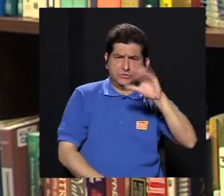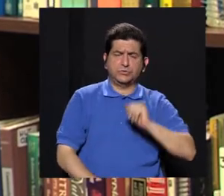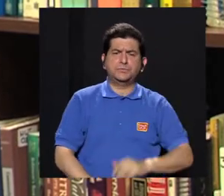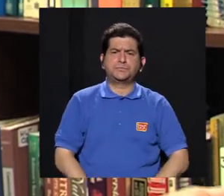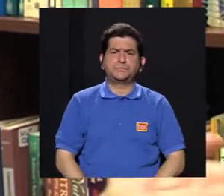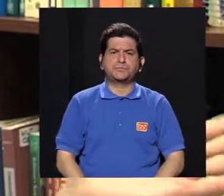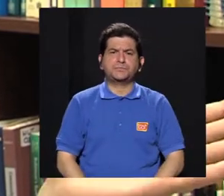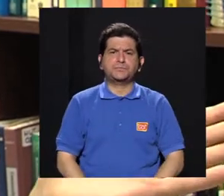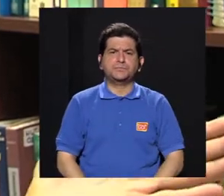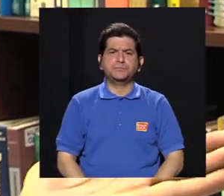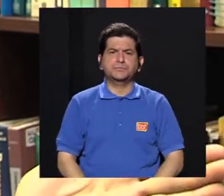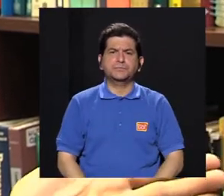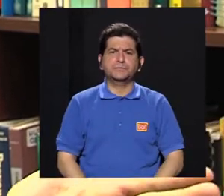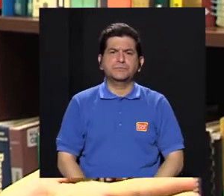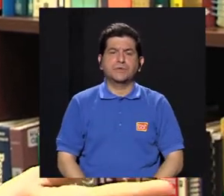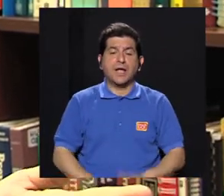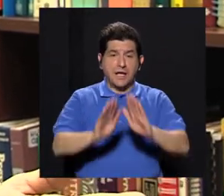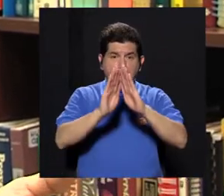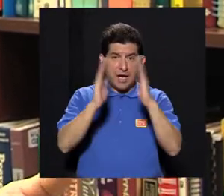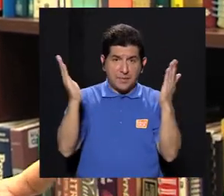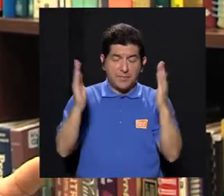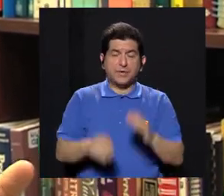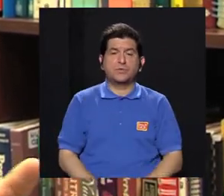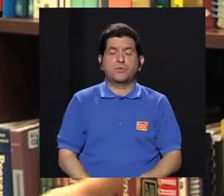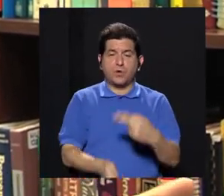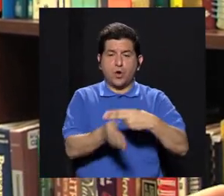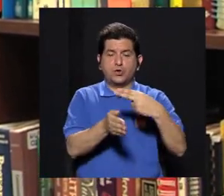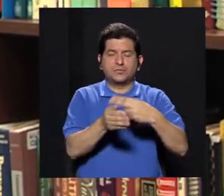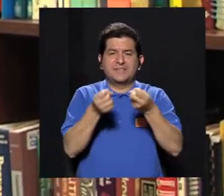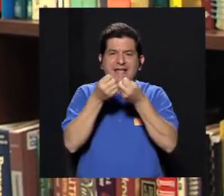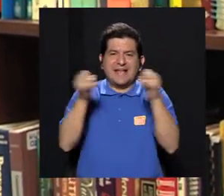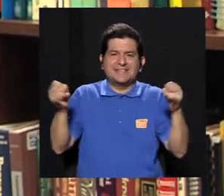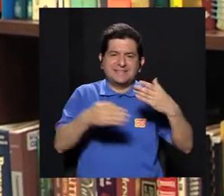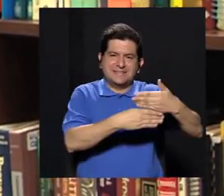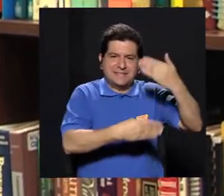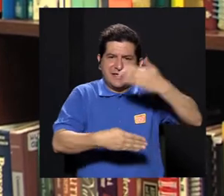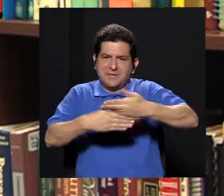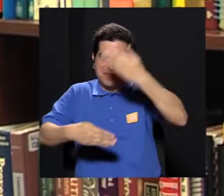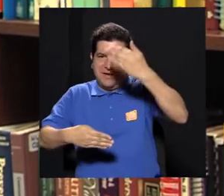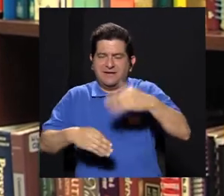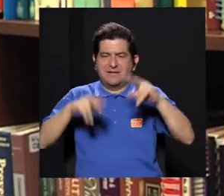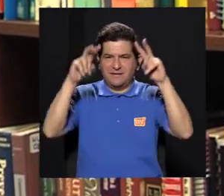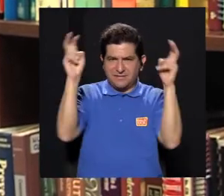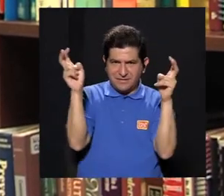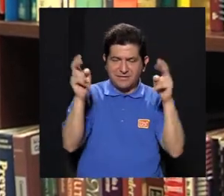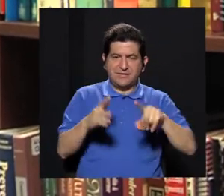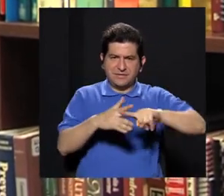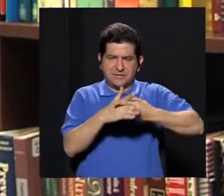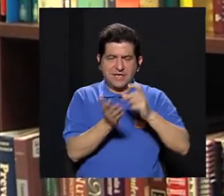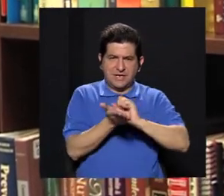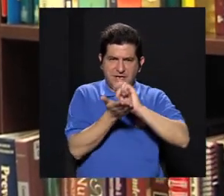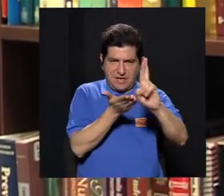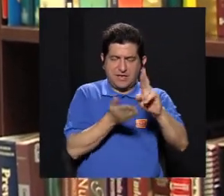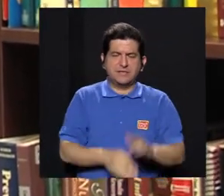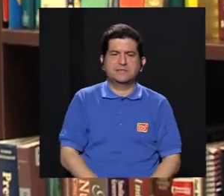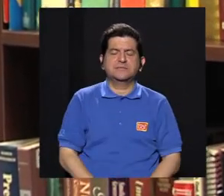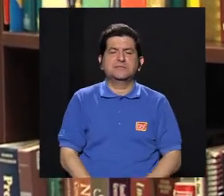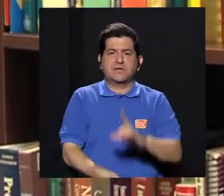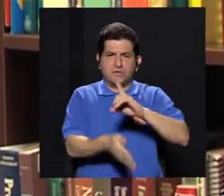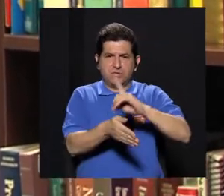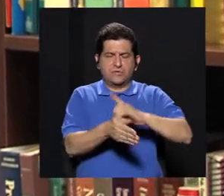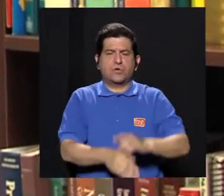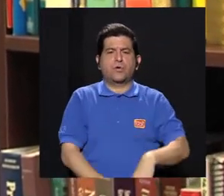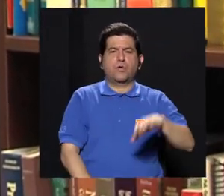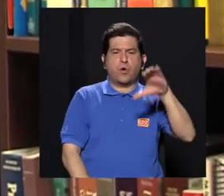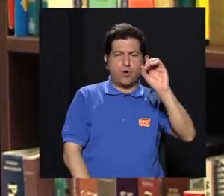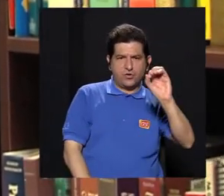75 se da la apertura del Hospital Sin Paredes, que se inicia en San Ramón con